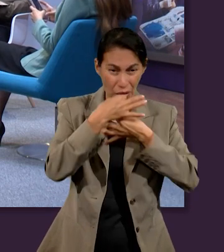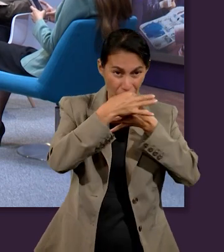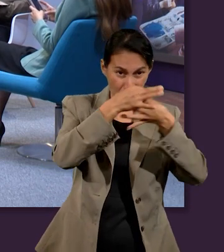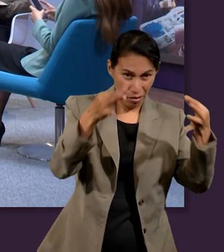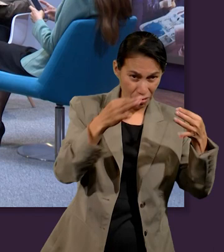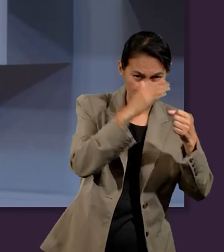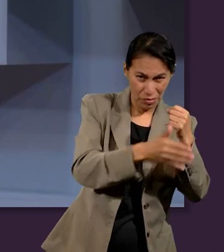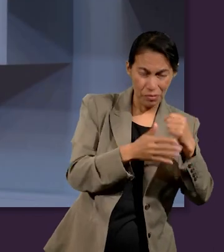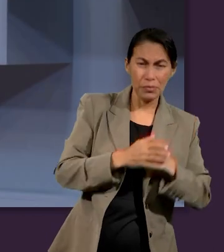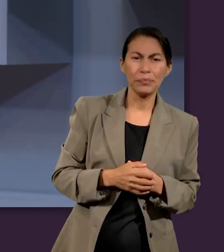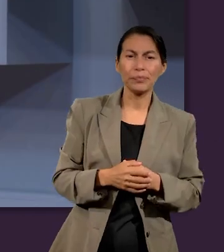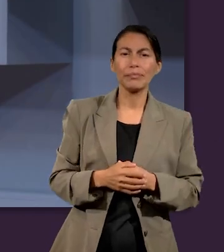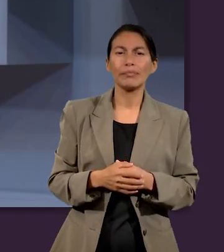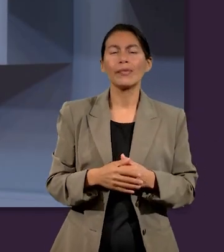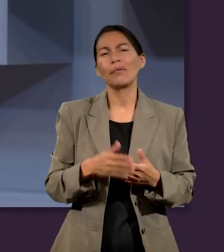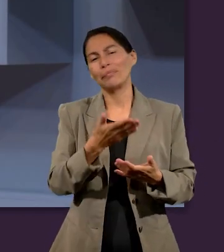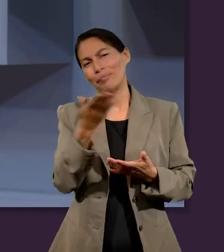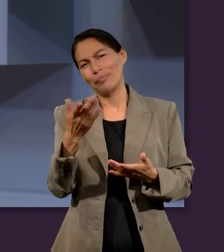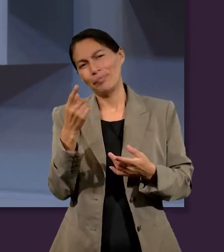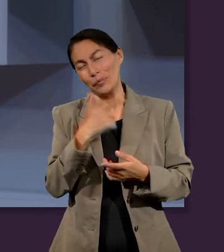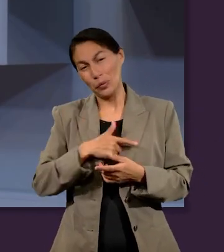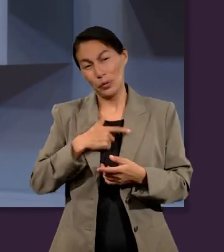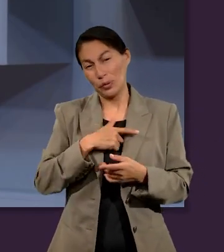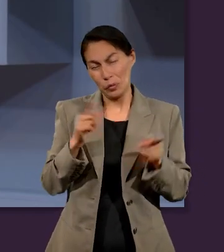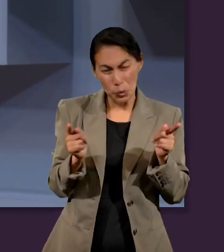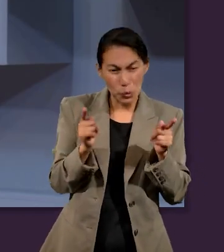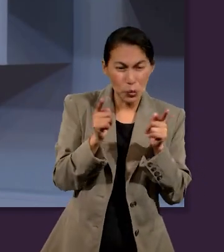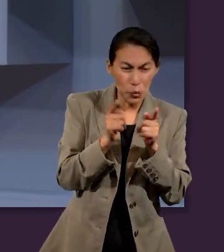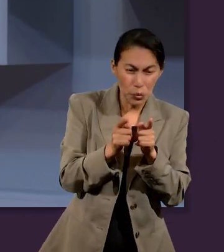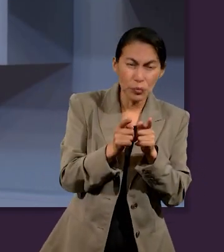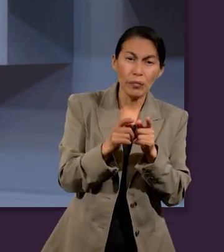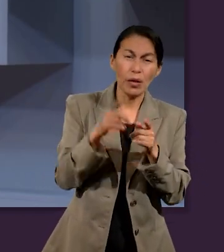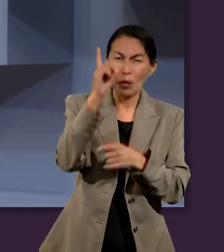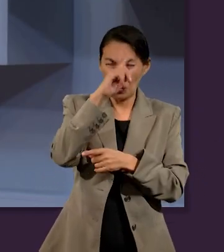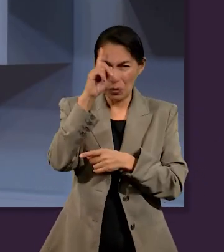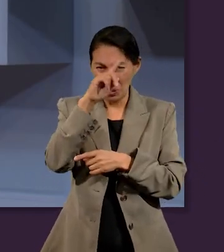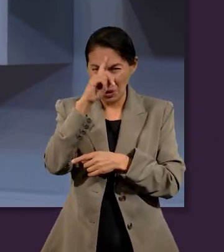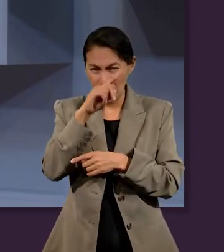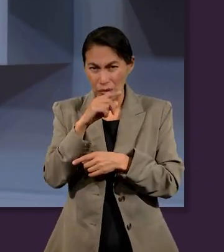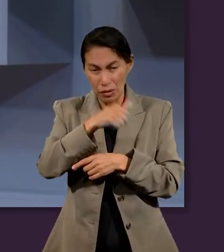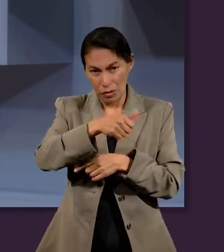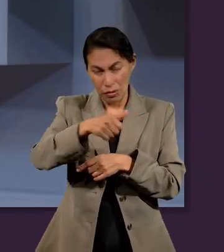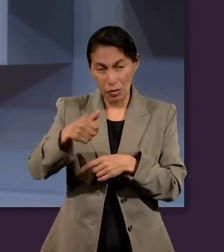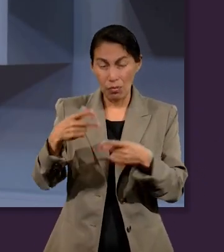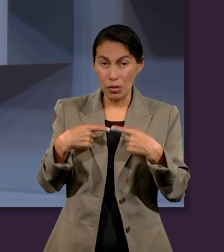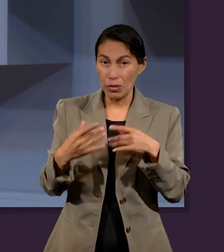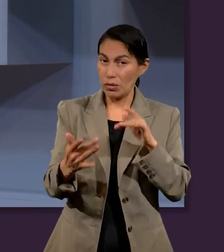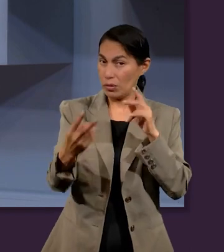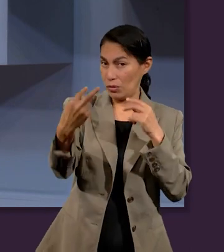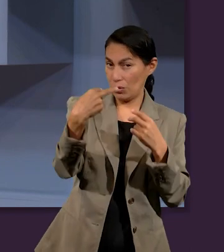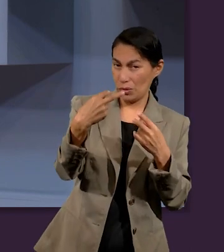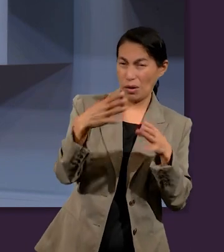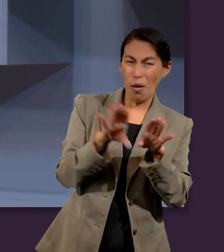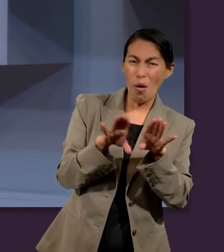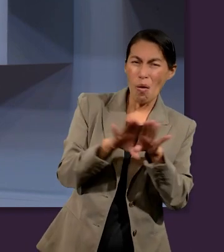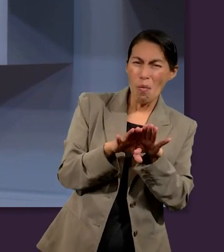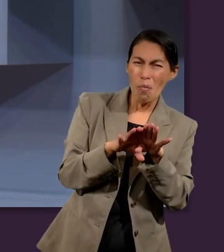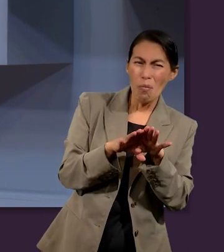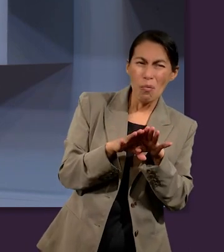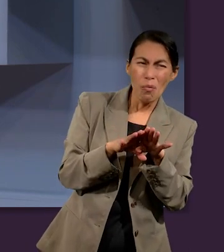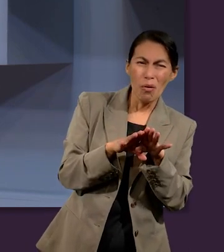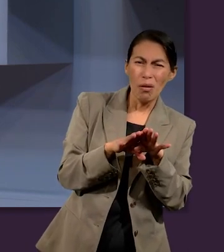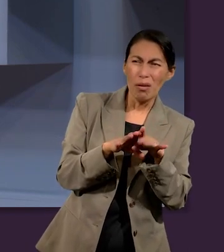testificar y de apresurar, me gustaría ya para cerrar que brevemente pudieran compartir con las personas que nos están viendo